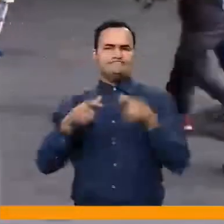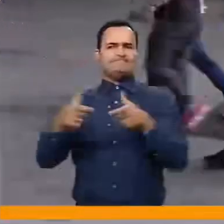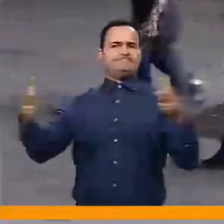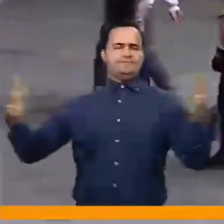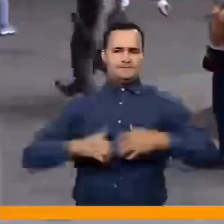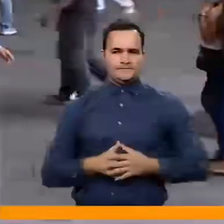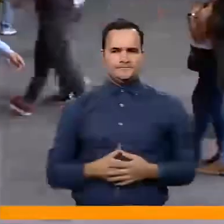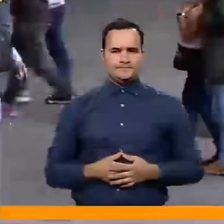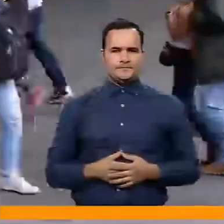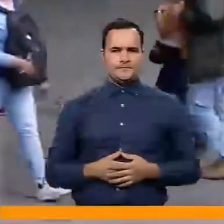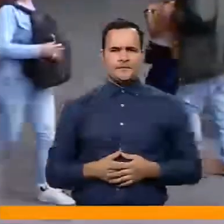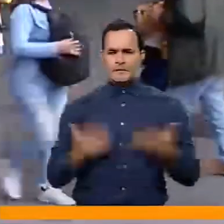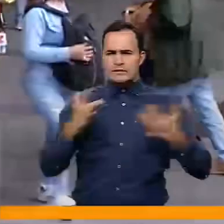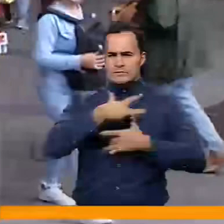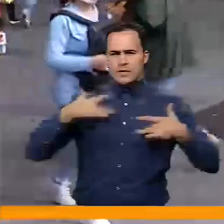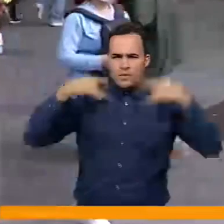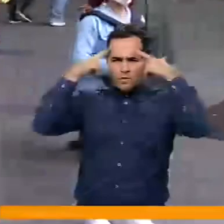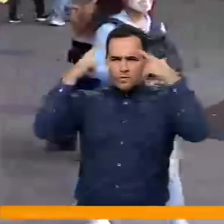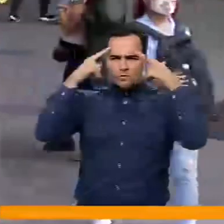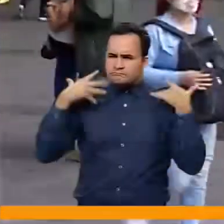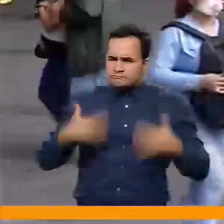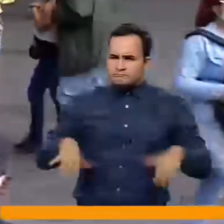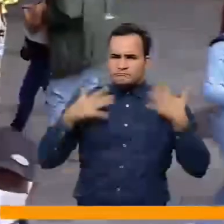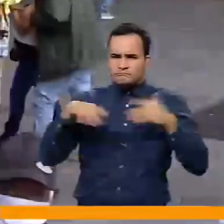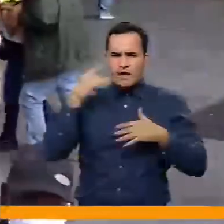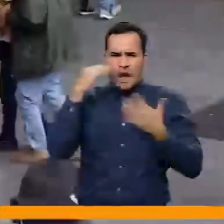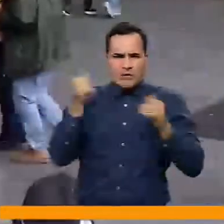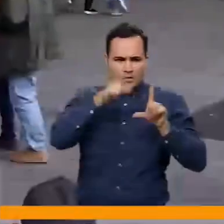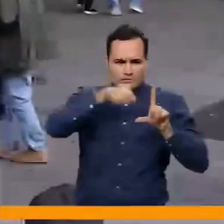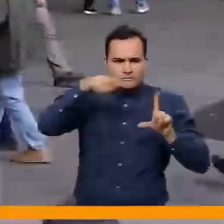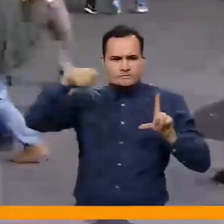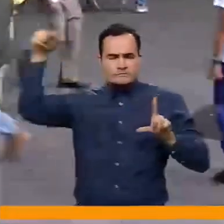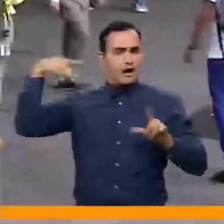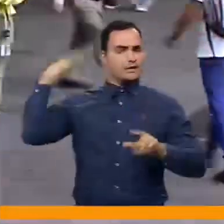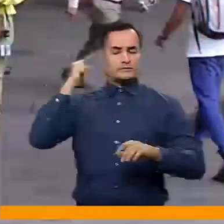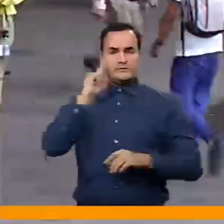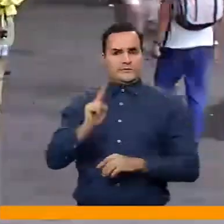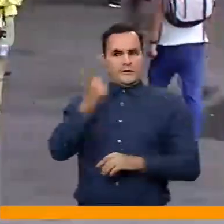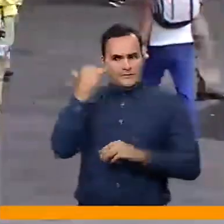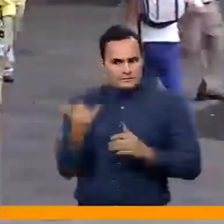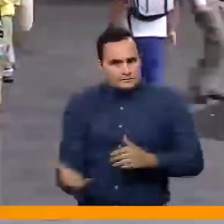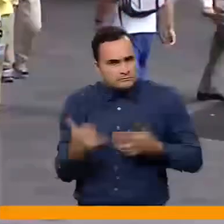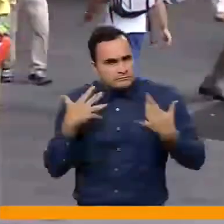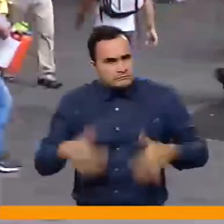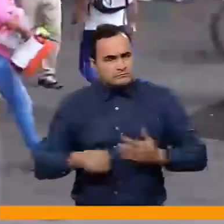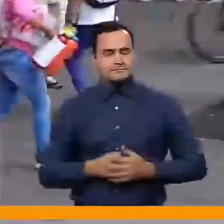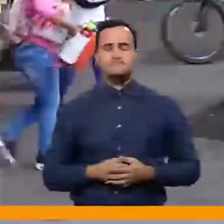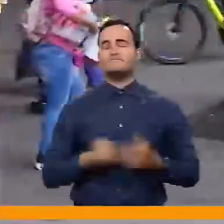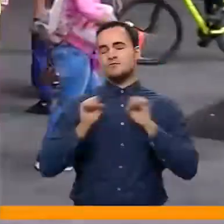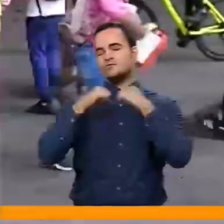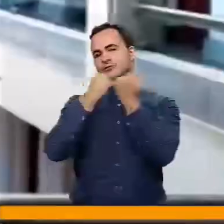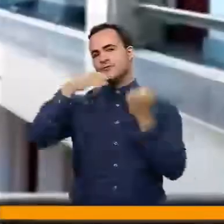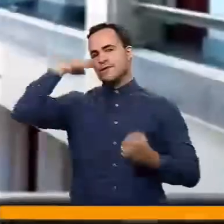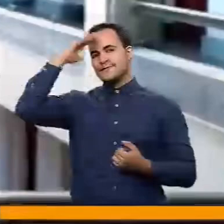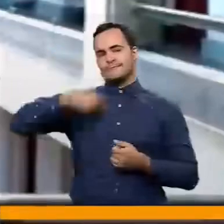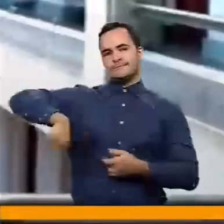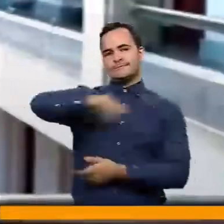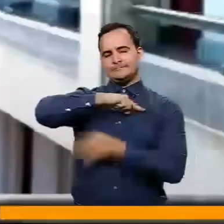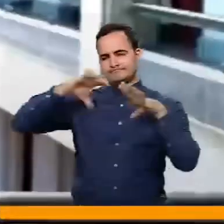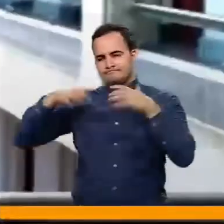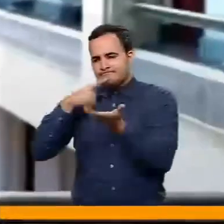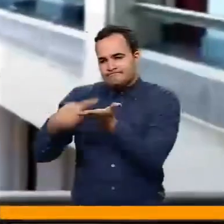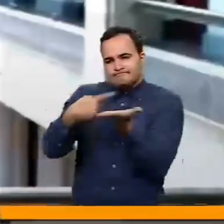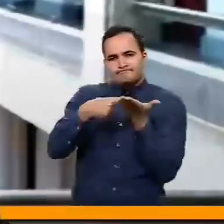La situación de la salud mental está en unos niveles que nunca había llegado, concejal. Desde el Consejo de Medellín hemos venido trabajando